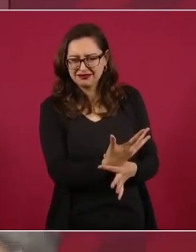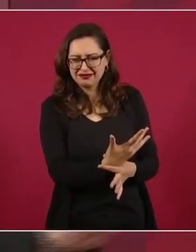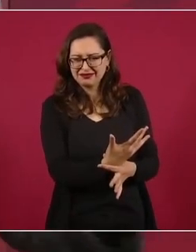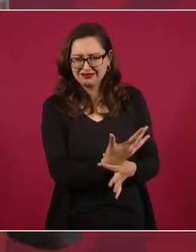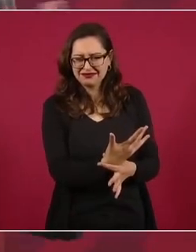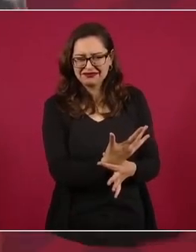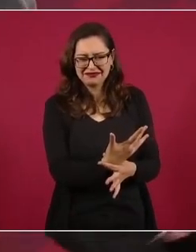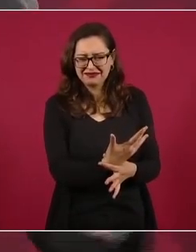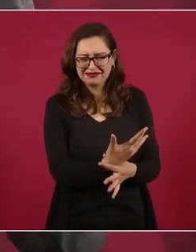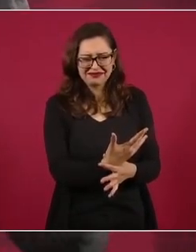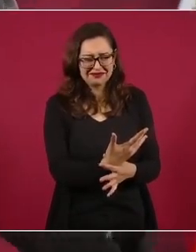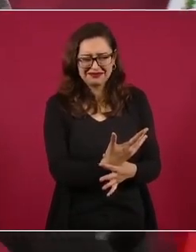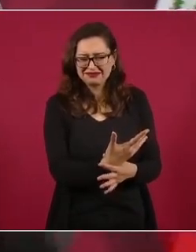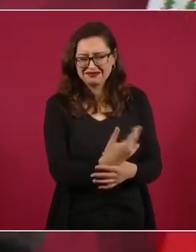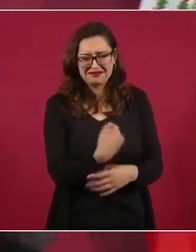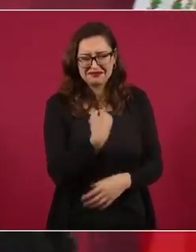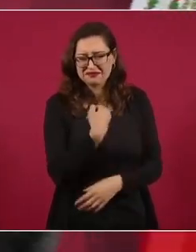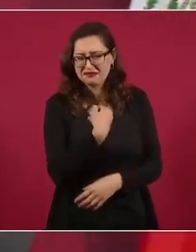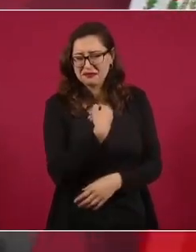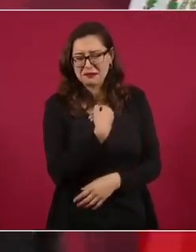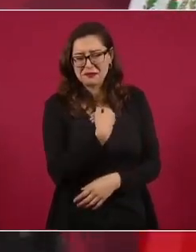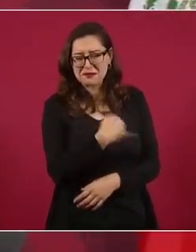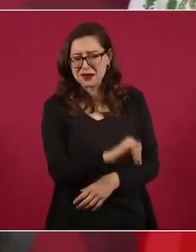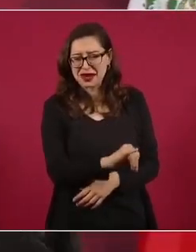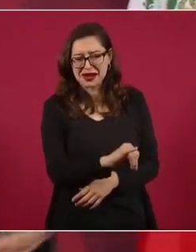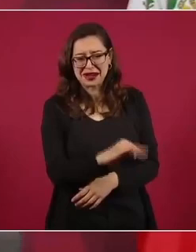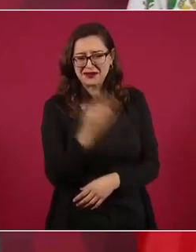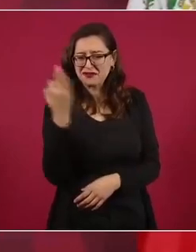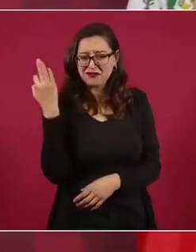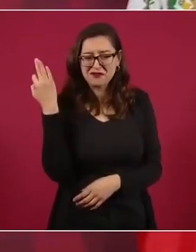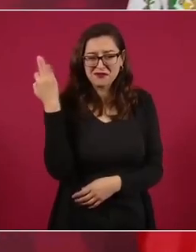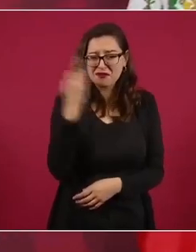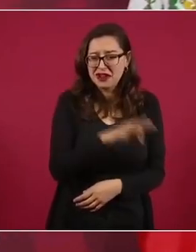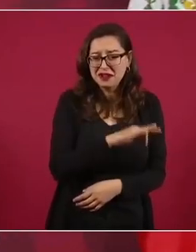Todo eso es falso,